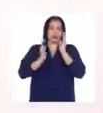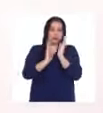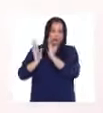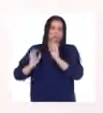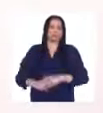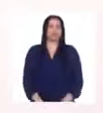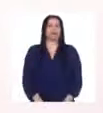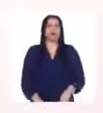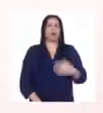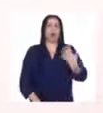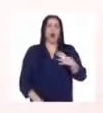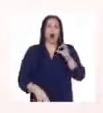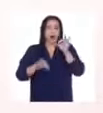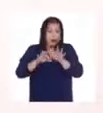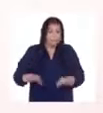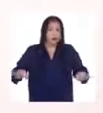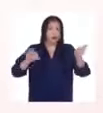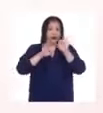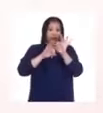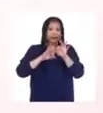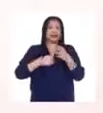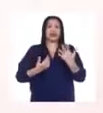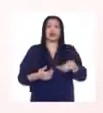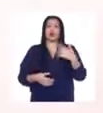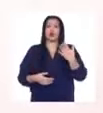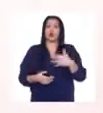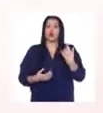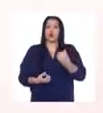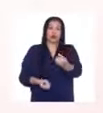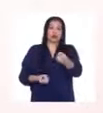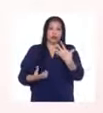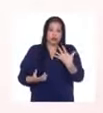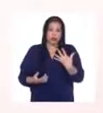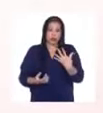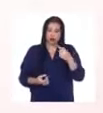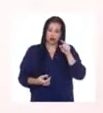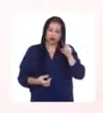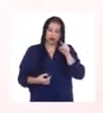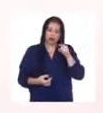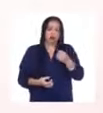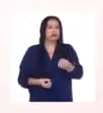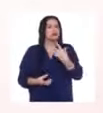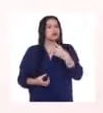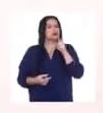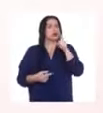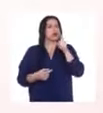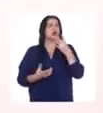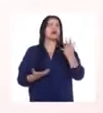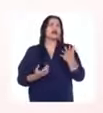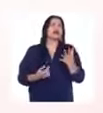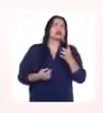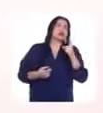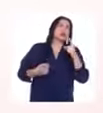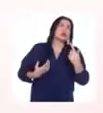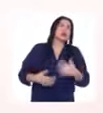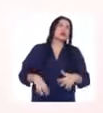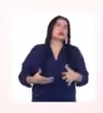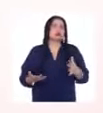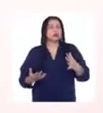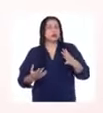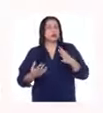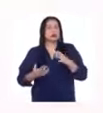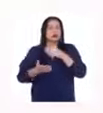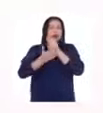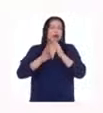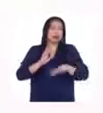Muy importante anotar esto último, ¿verdad? Inés comenzó contando sobre una de sus desilusiones más grandes en la